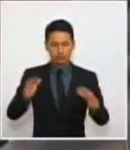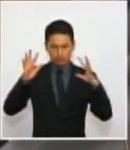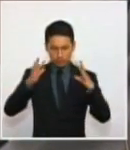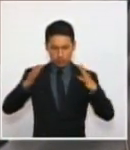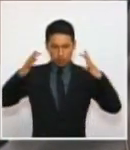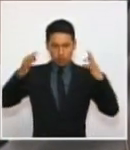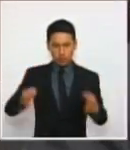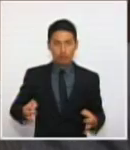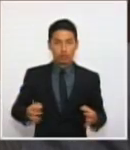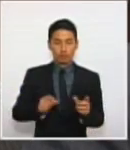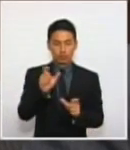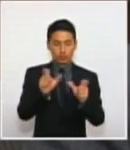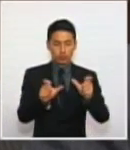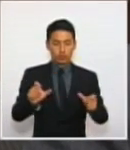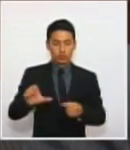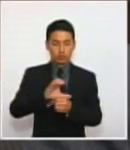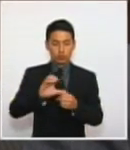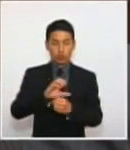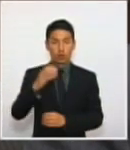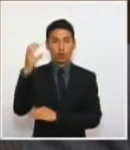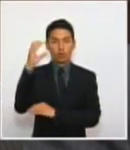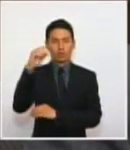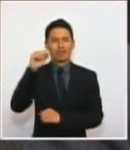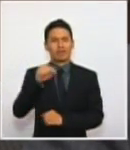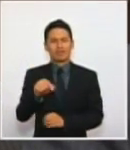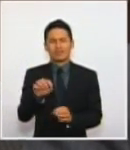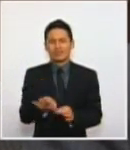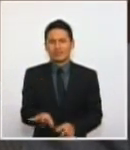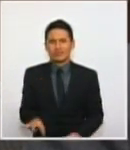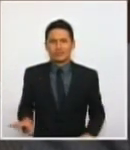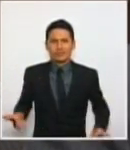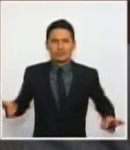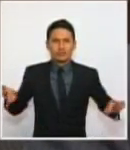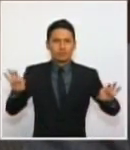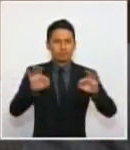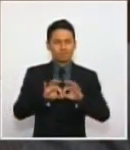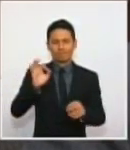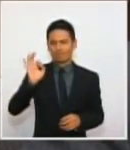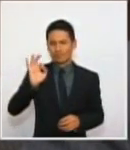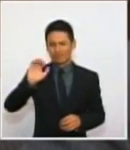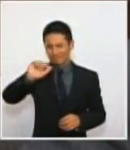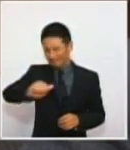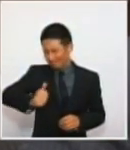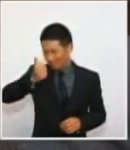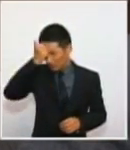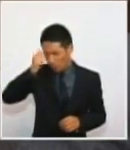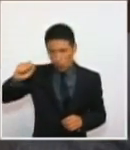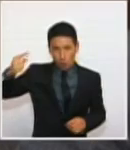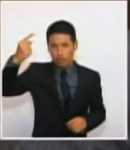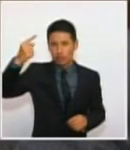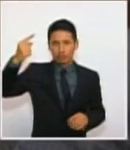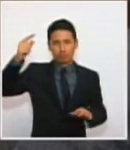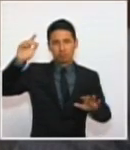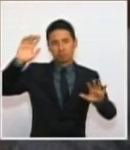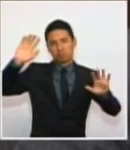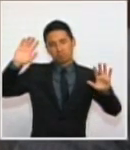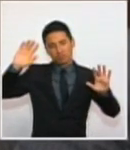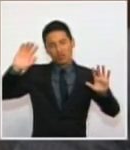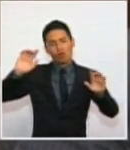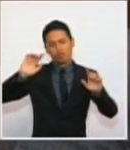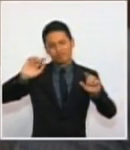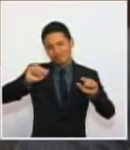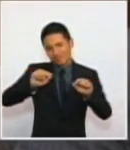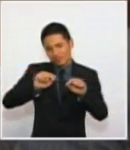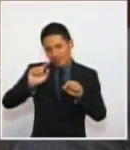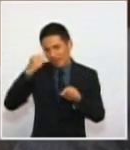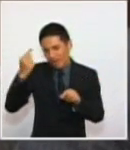de los ciudadanos en Colombia ha sido una de las banderas, si no la más importante, las banderas que